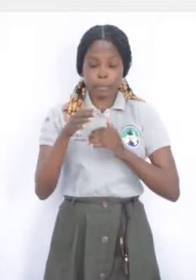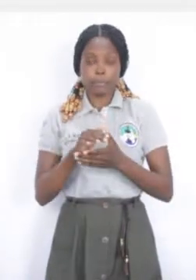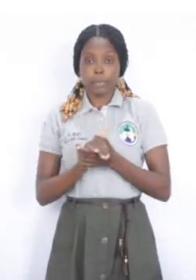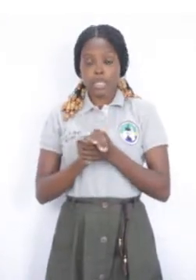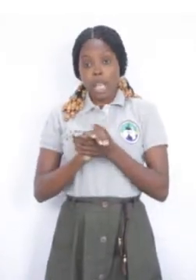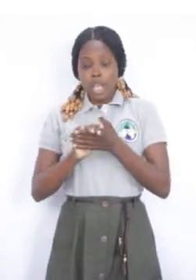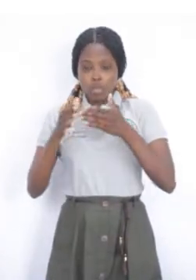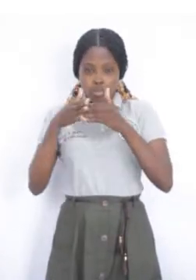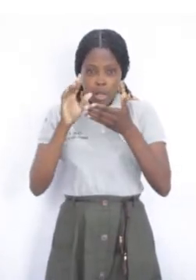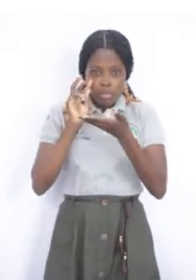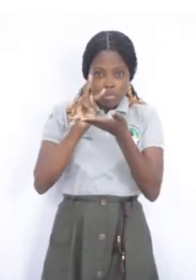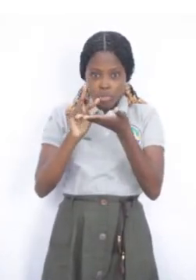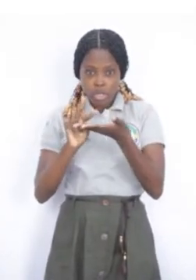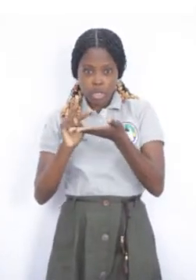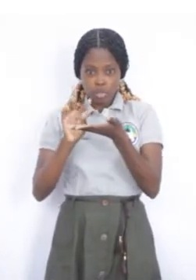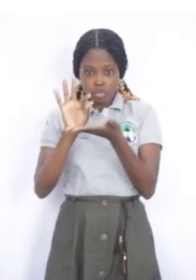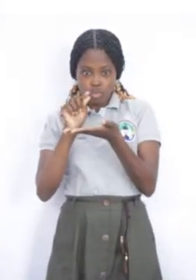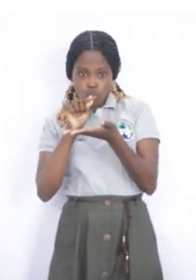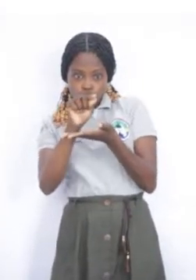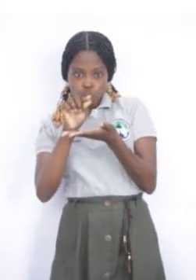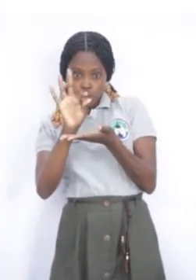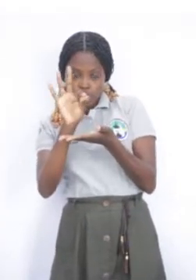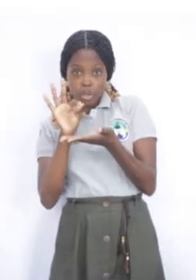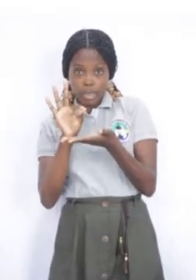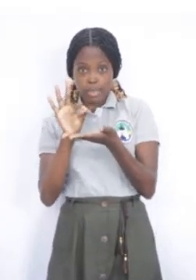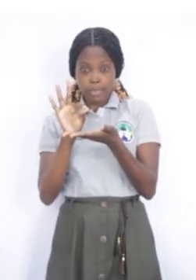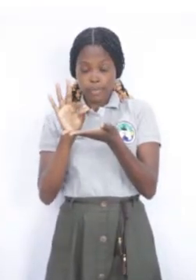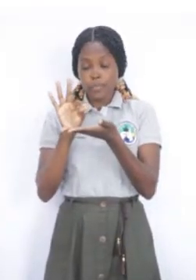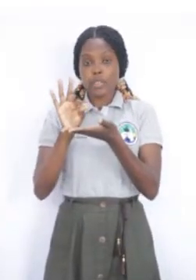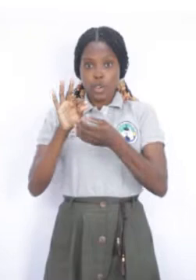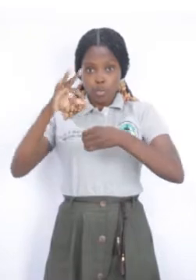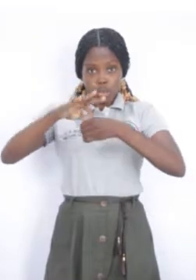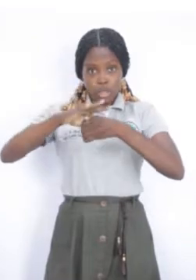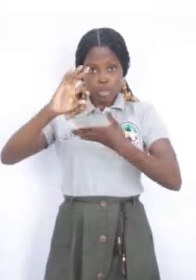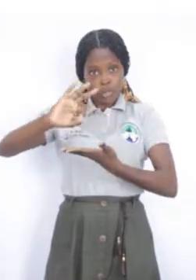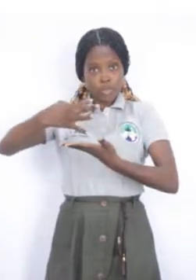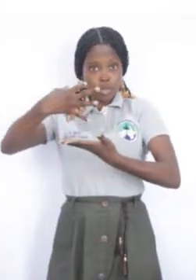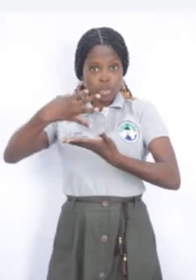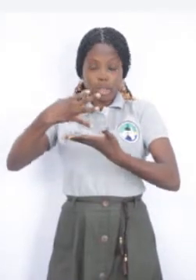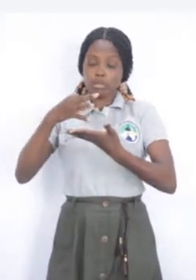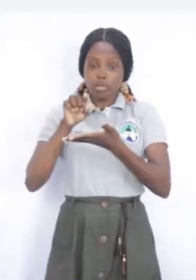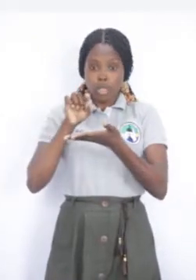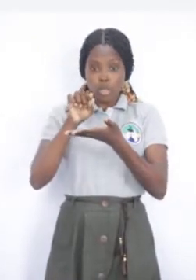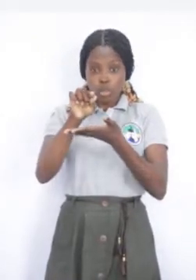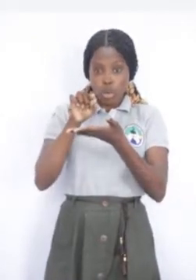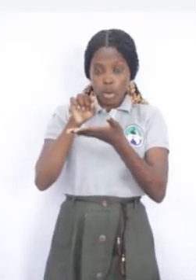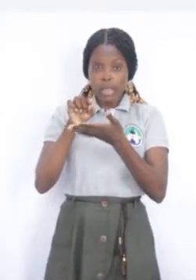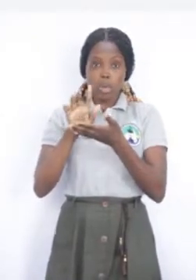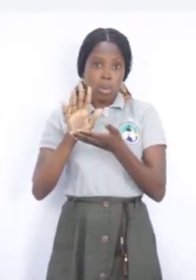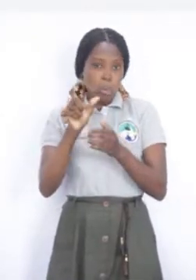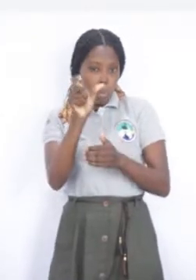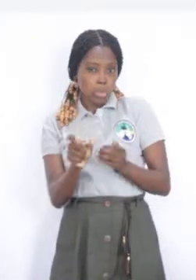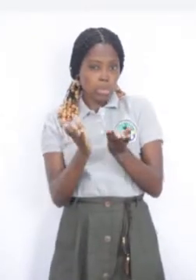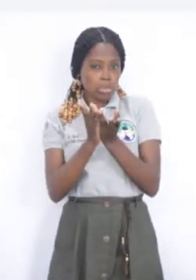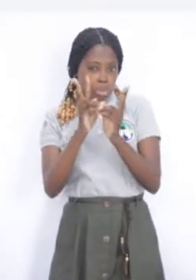ingresar. Después de ingresar con su usuario y contraseña, seleccione la opción votación en línea. Seleccione el estamento